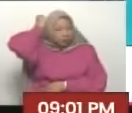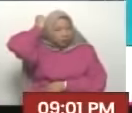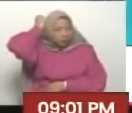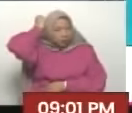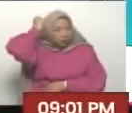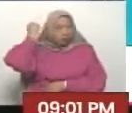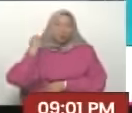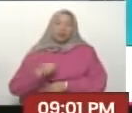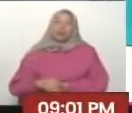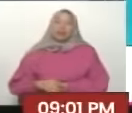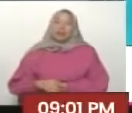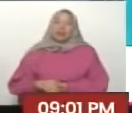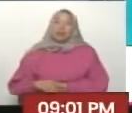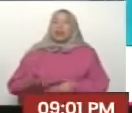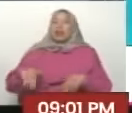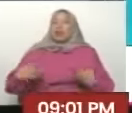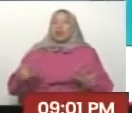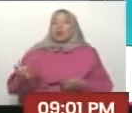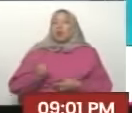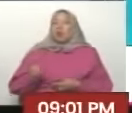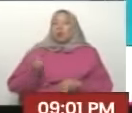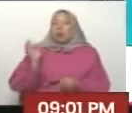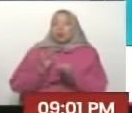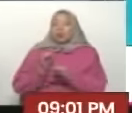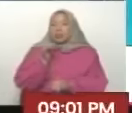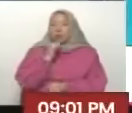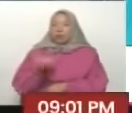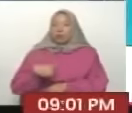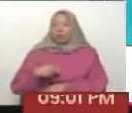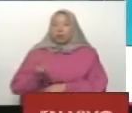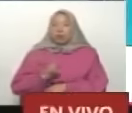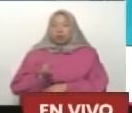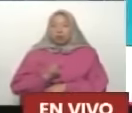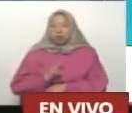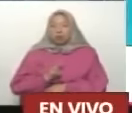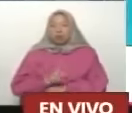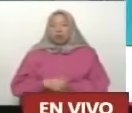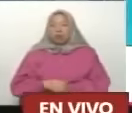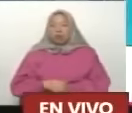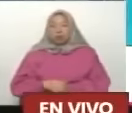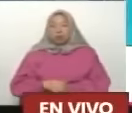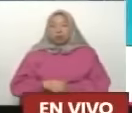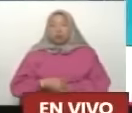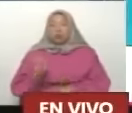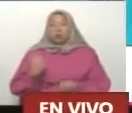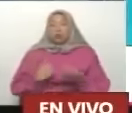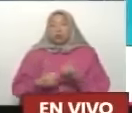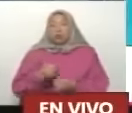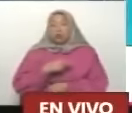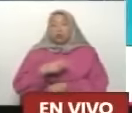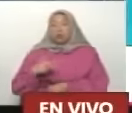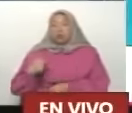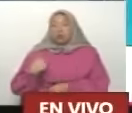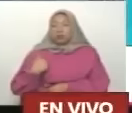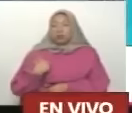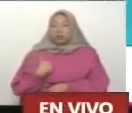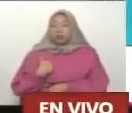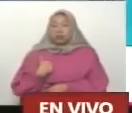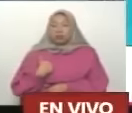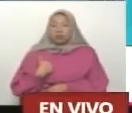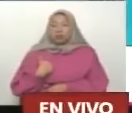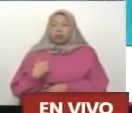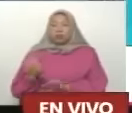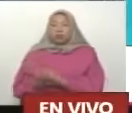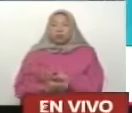¿Qué sería de Venezuela si no existiera Pepe Ganga? Pues Pepe Ganga era una cadena de tiendas que era por